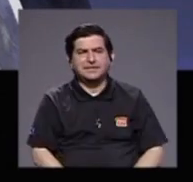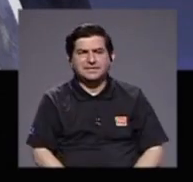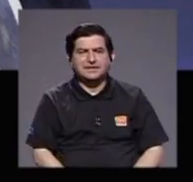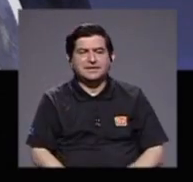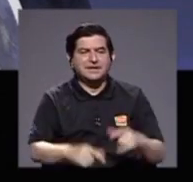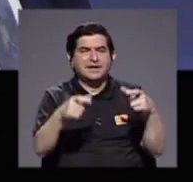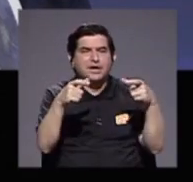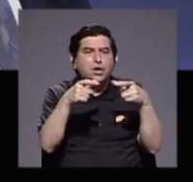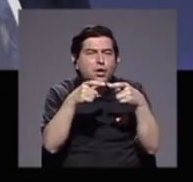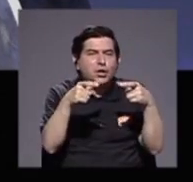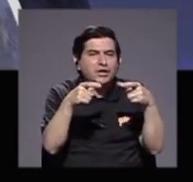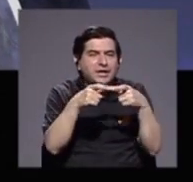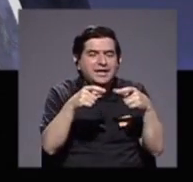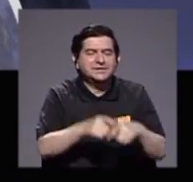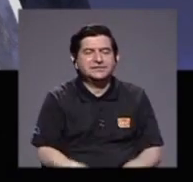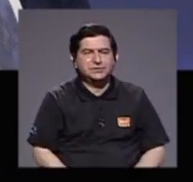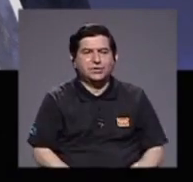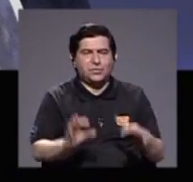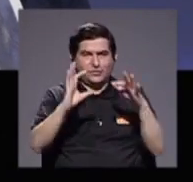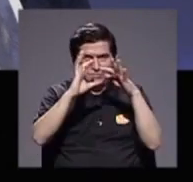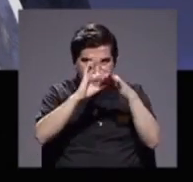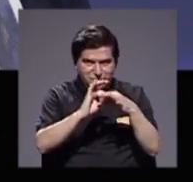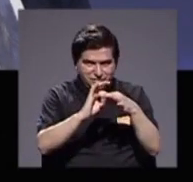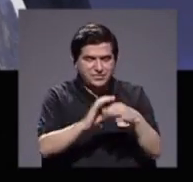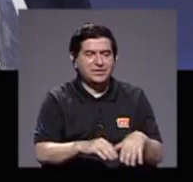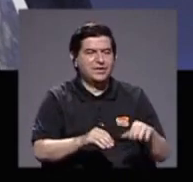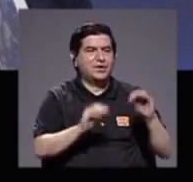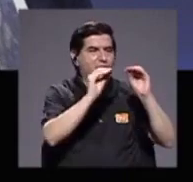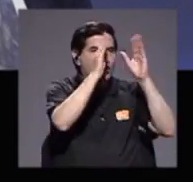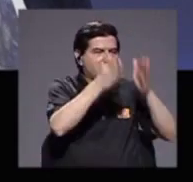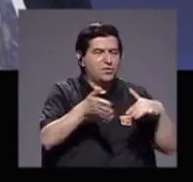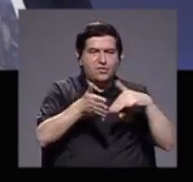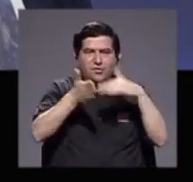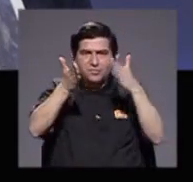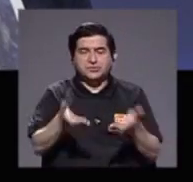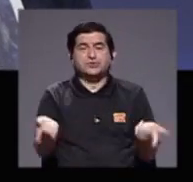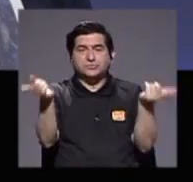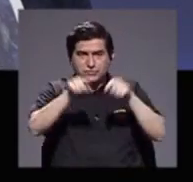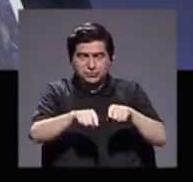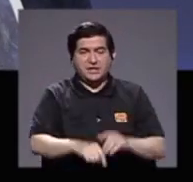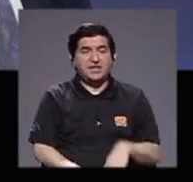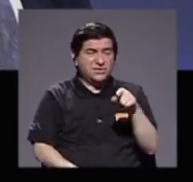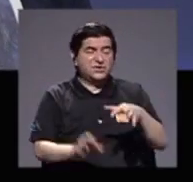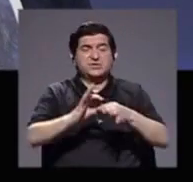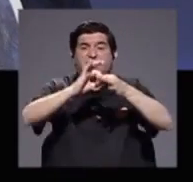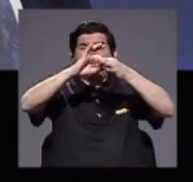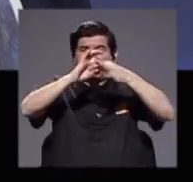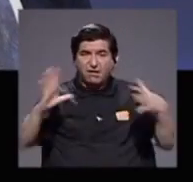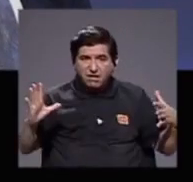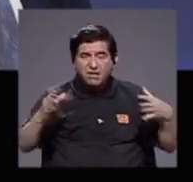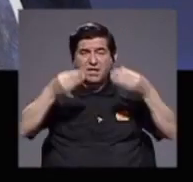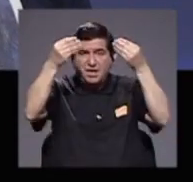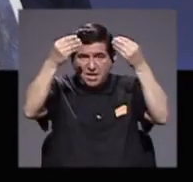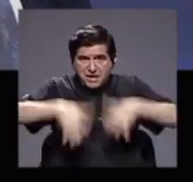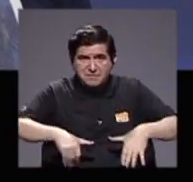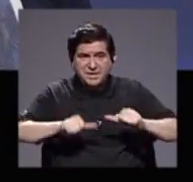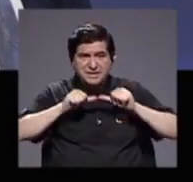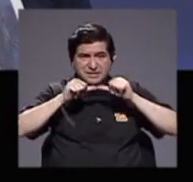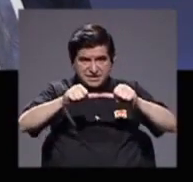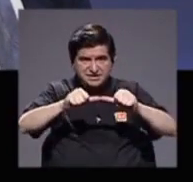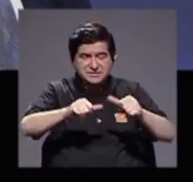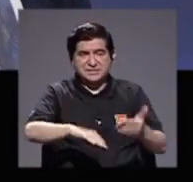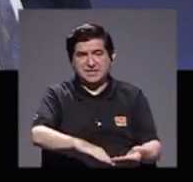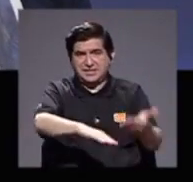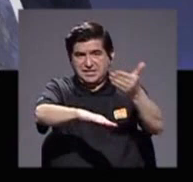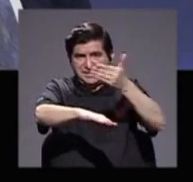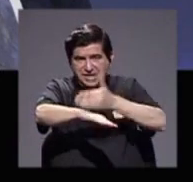la conexión docente-alumno se dé porque si no tenemos esa conectividad y perdemos ese vínculo al paso siguiente vamos a